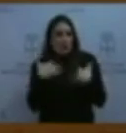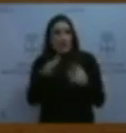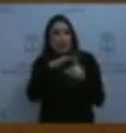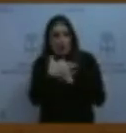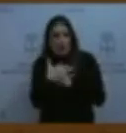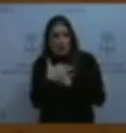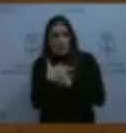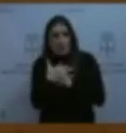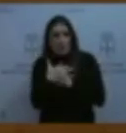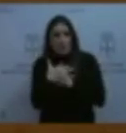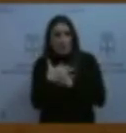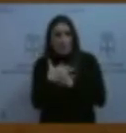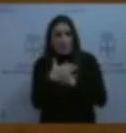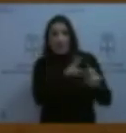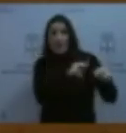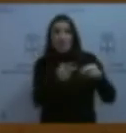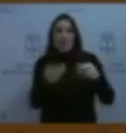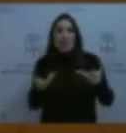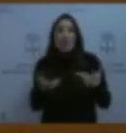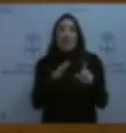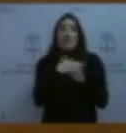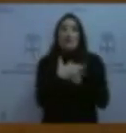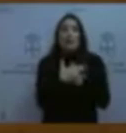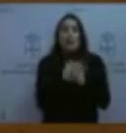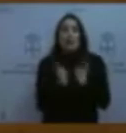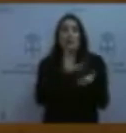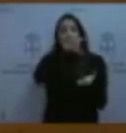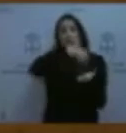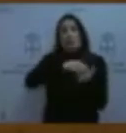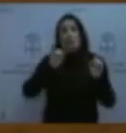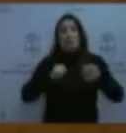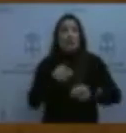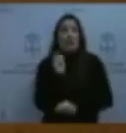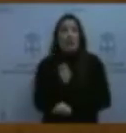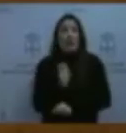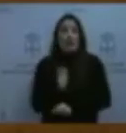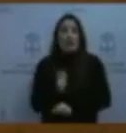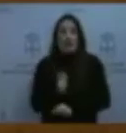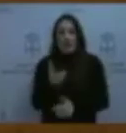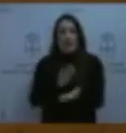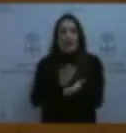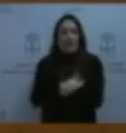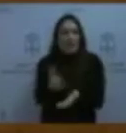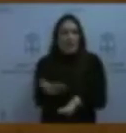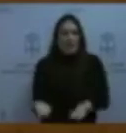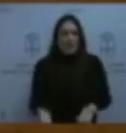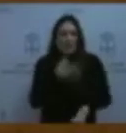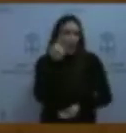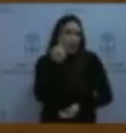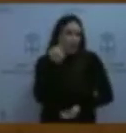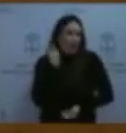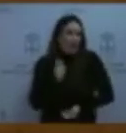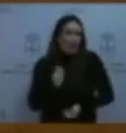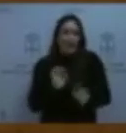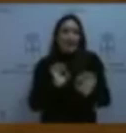centro por parte de la titularidad es que este tipo de situaciones en los centros concertados son muy habituales y que no se preocupe, que estamos acostumbrados y que